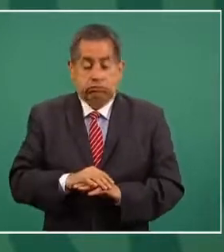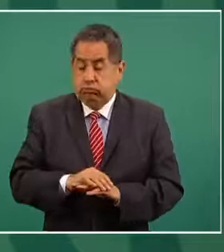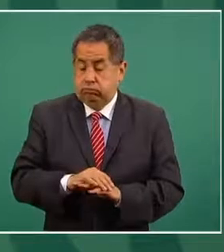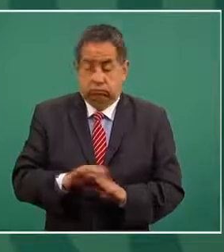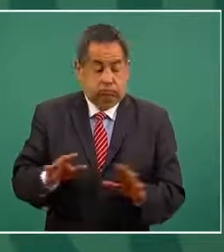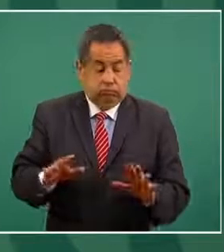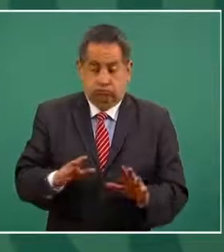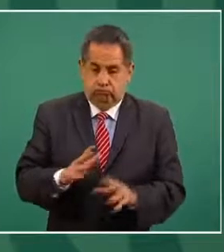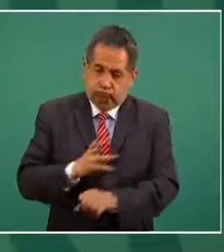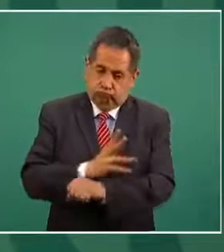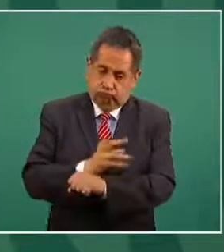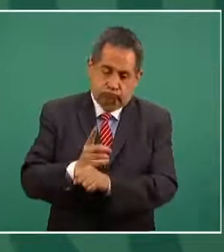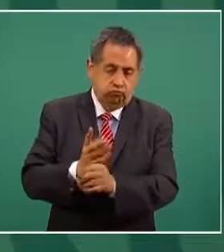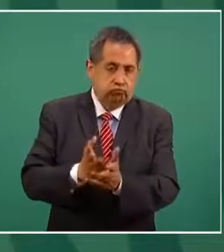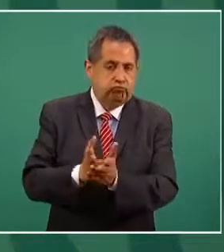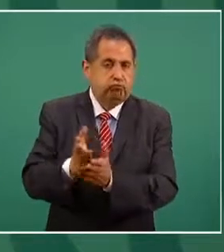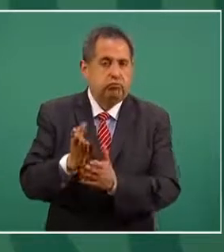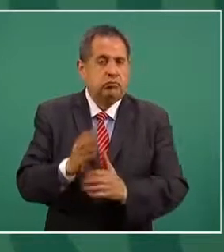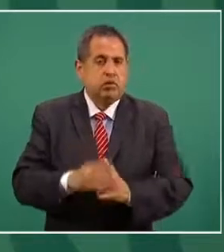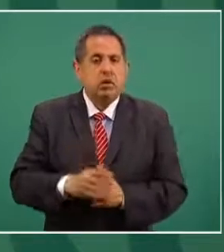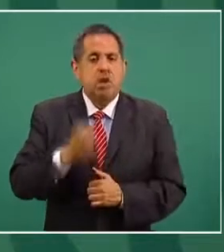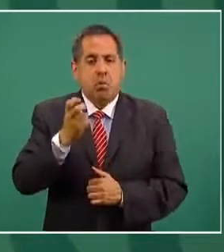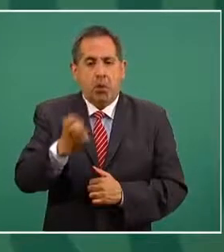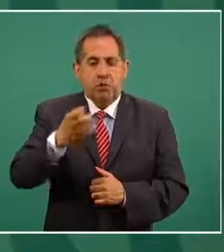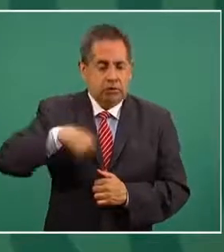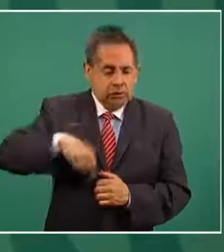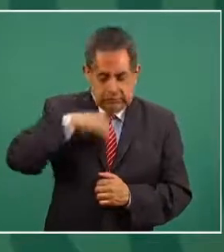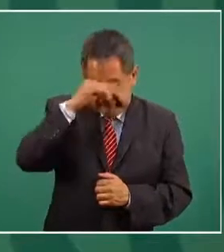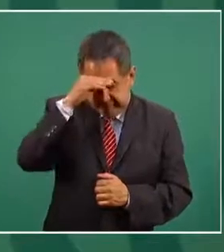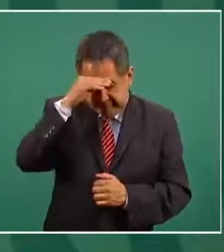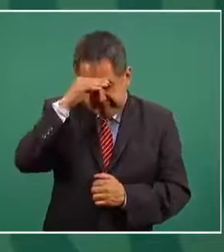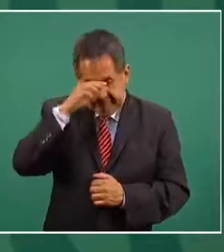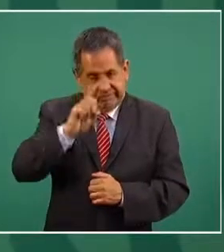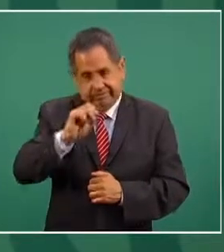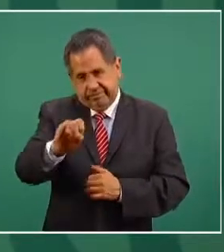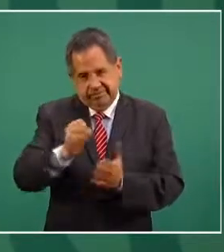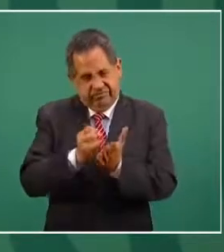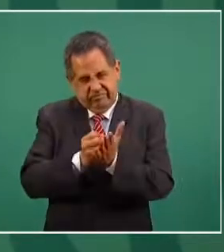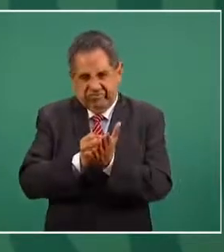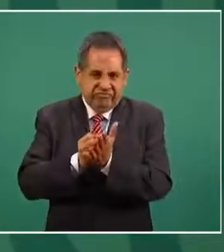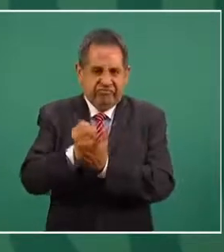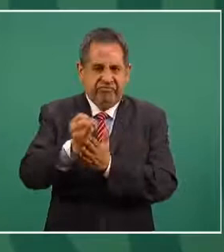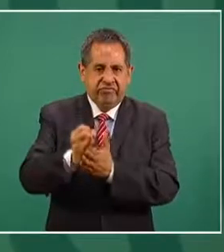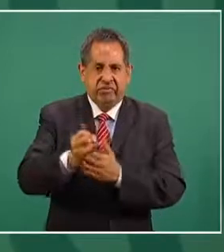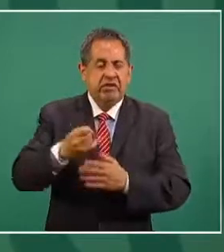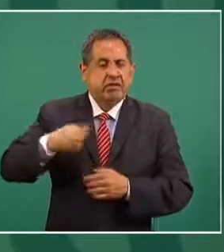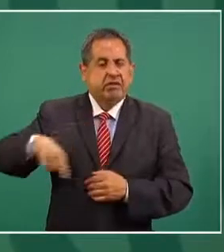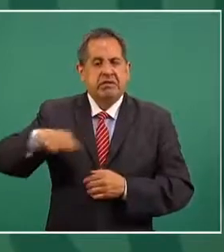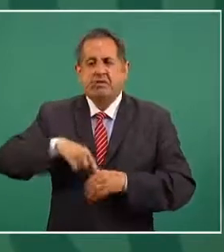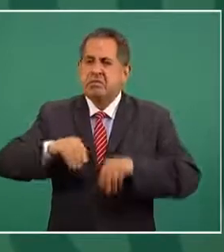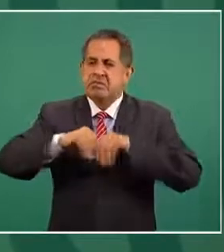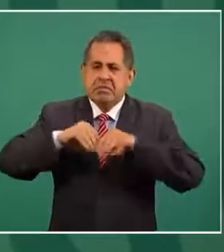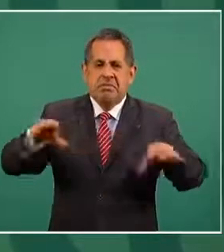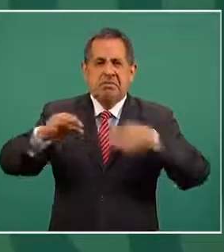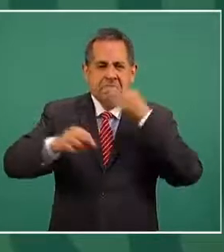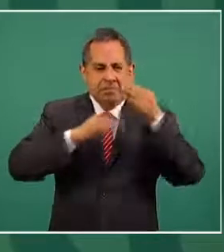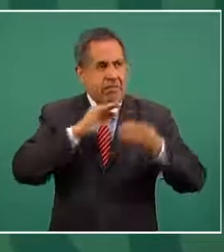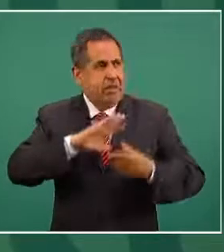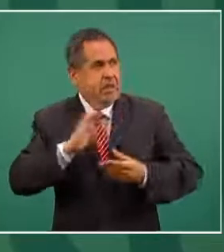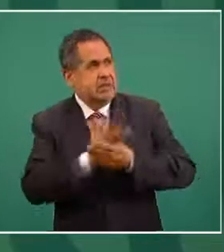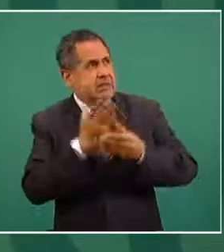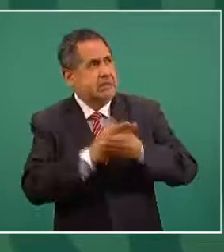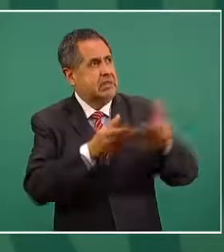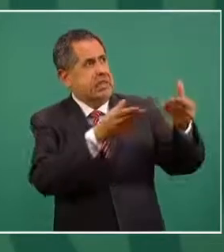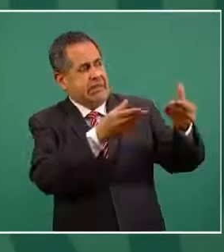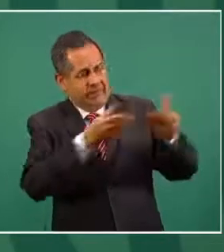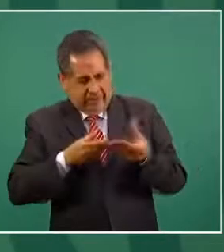Entonces, por eso es que tomamos la decisión de dar a conocer todo todo el